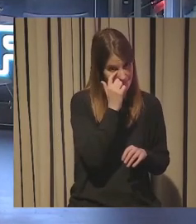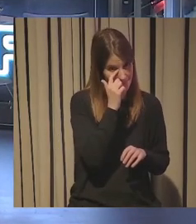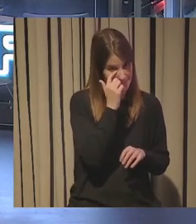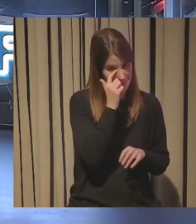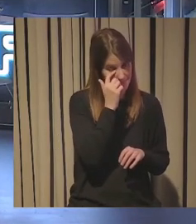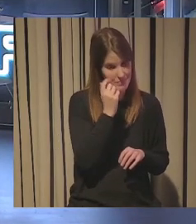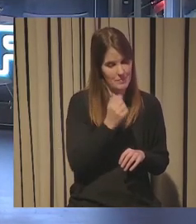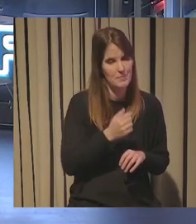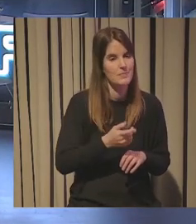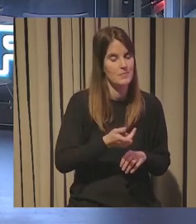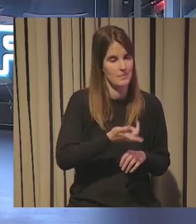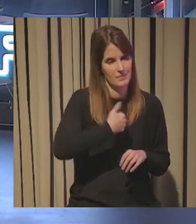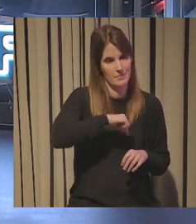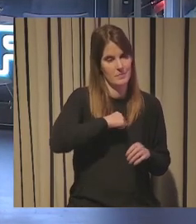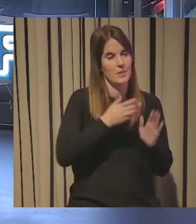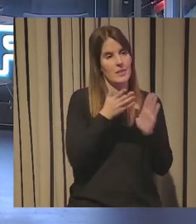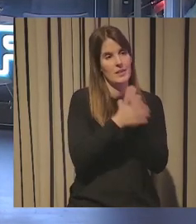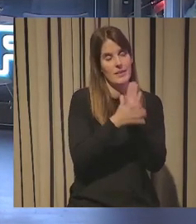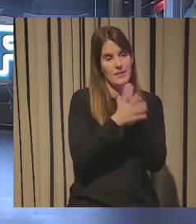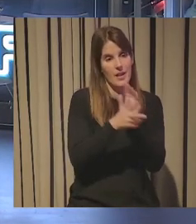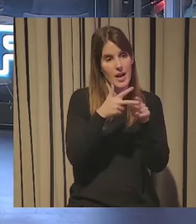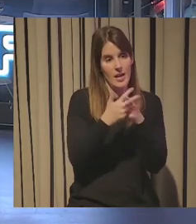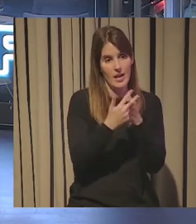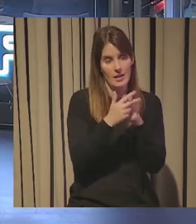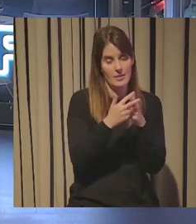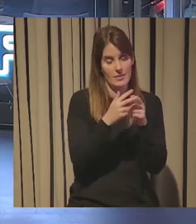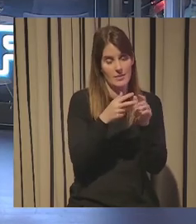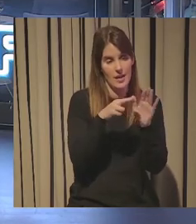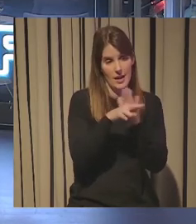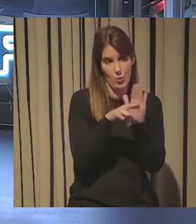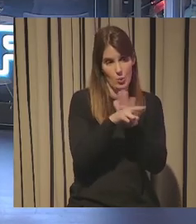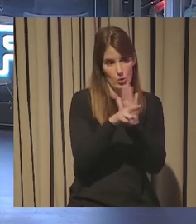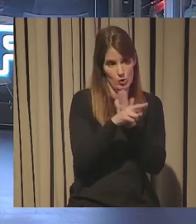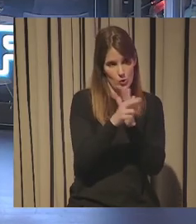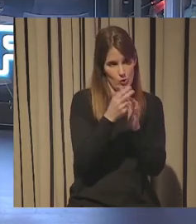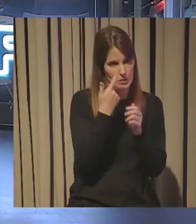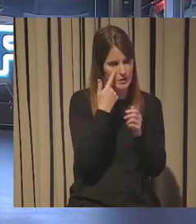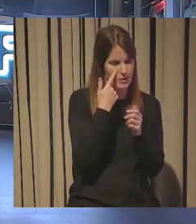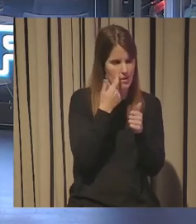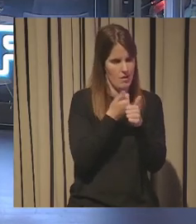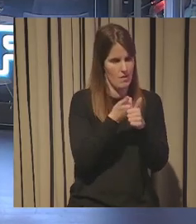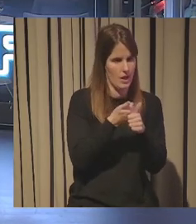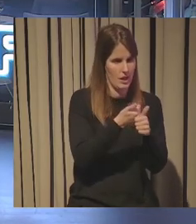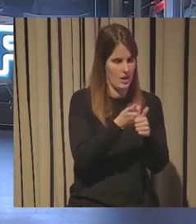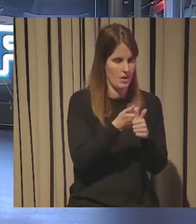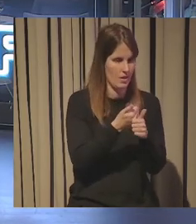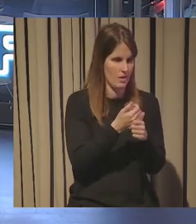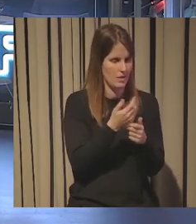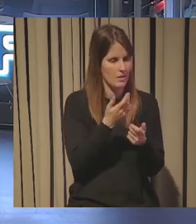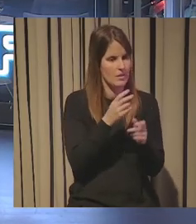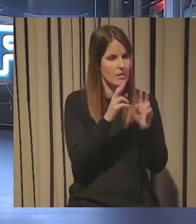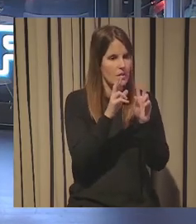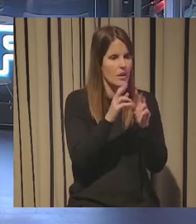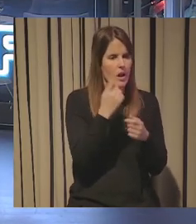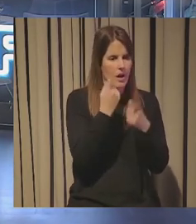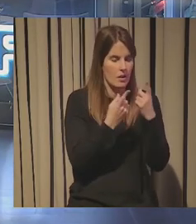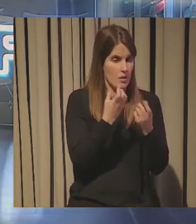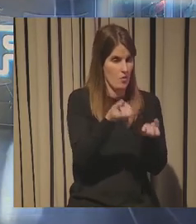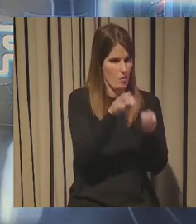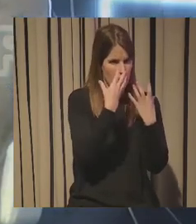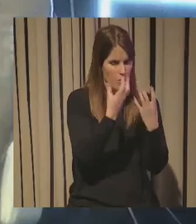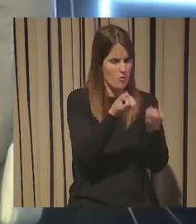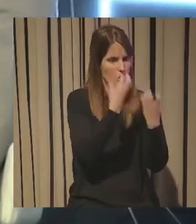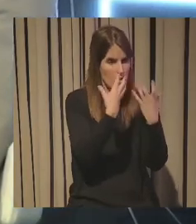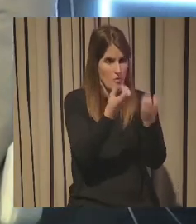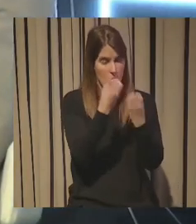tangibilizar lo que utilizamos y además también que nos acompañan en la jornada para vigilar en este mundo de la infoxication que nos sobra información